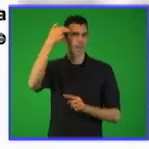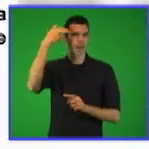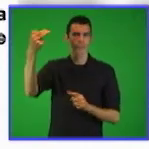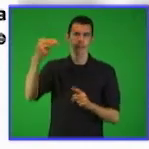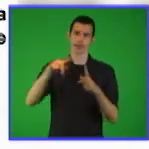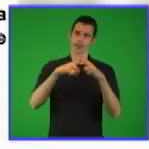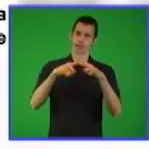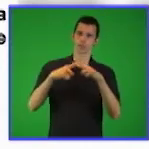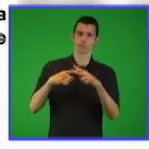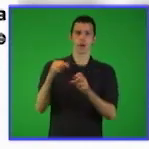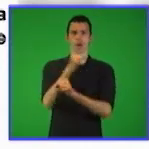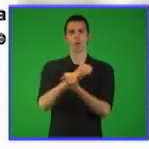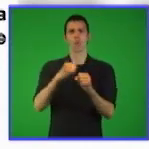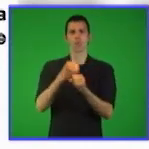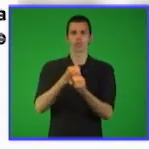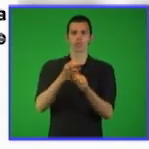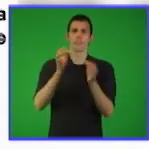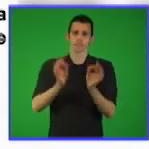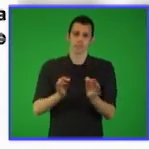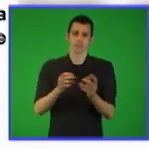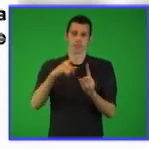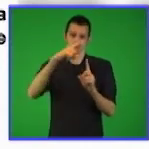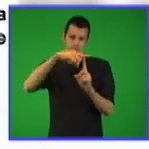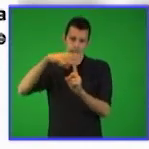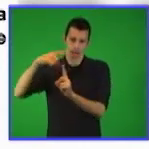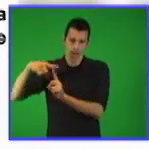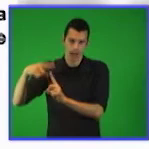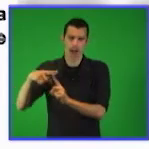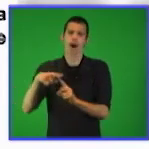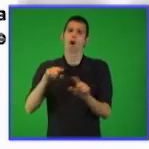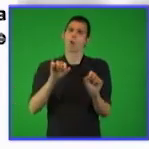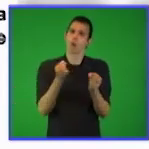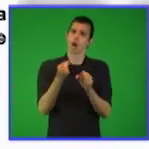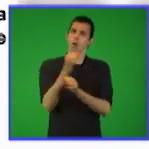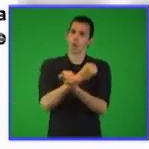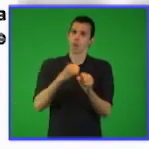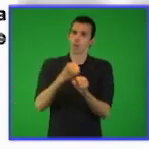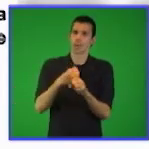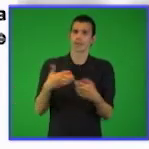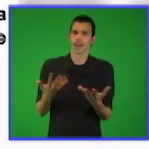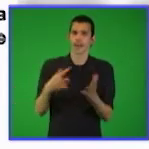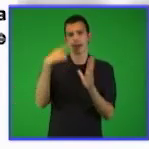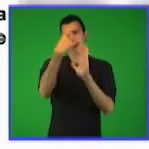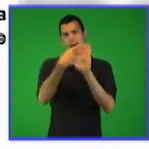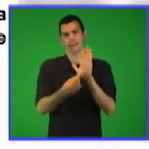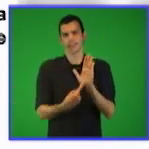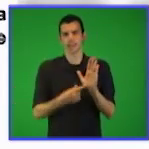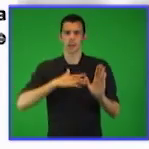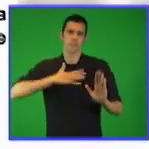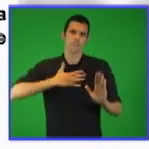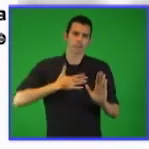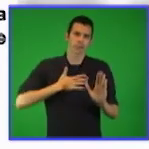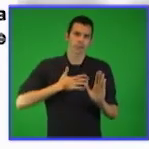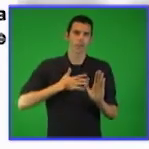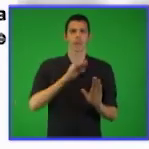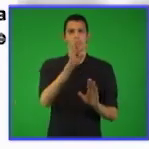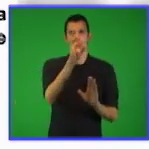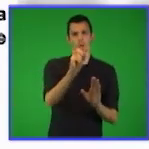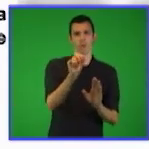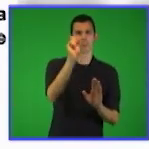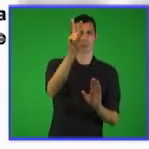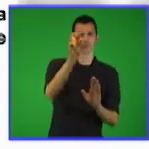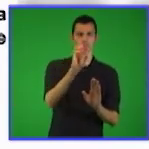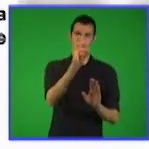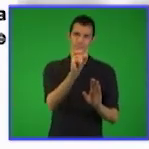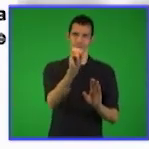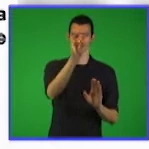en la resolución de ejercicio en el cual se apliquen las propiedades tanto de la potenciación, la